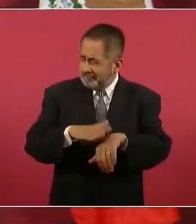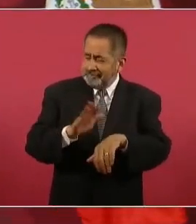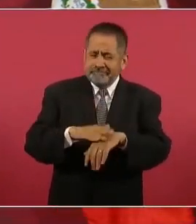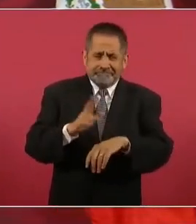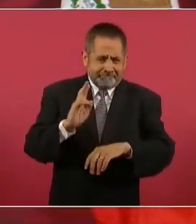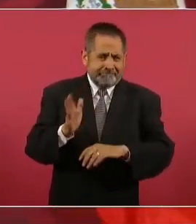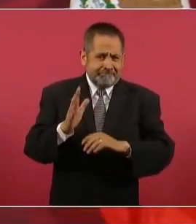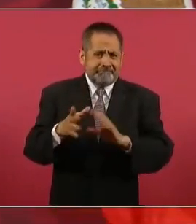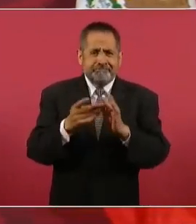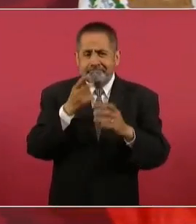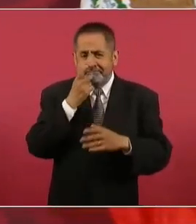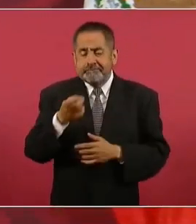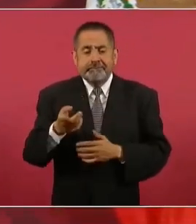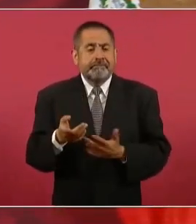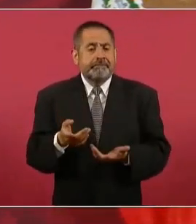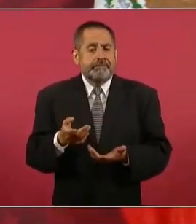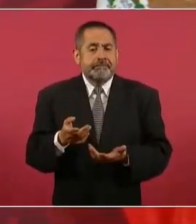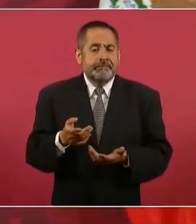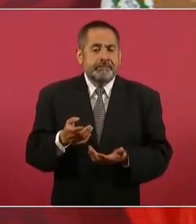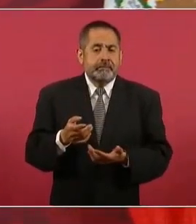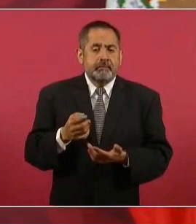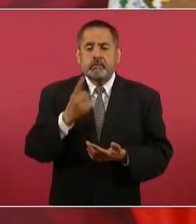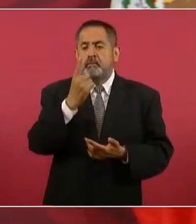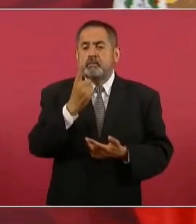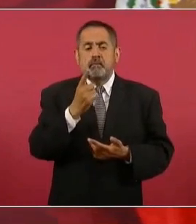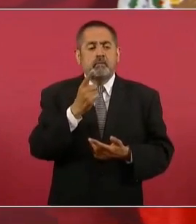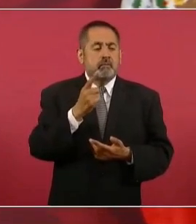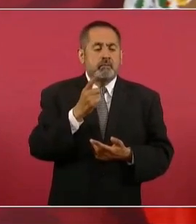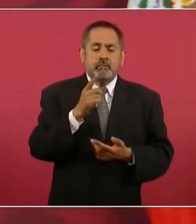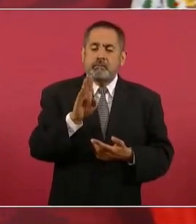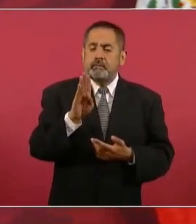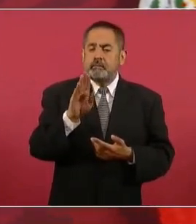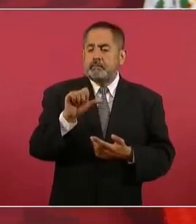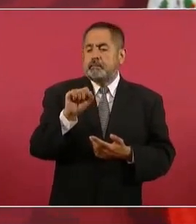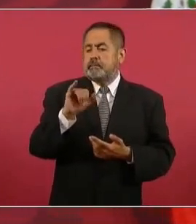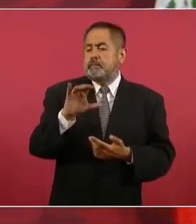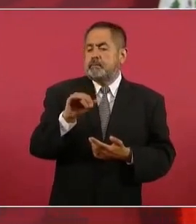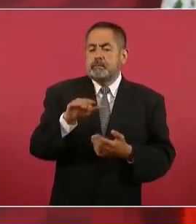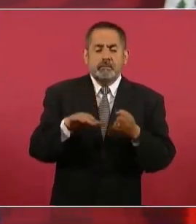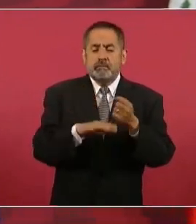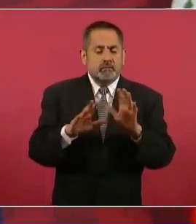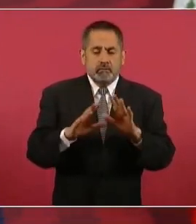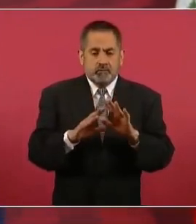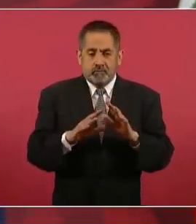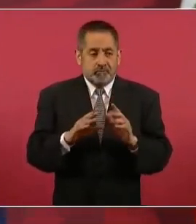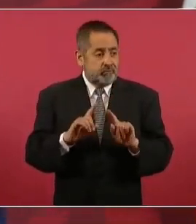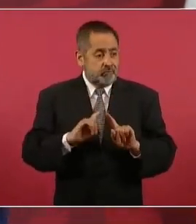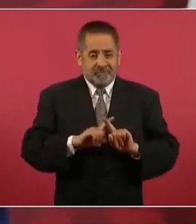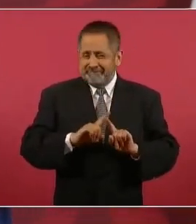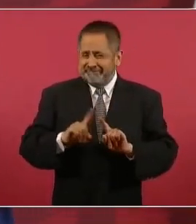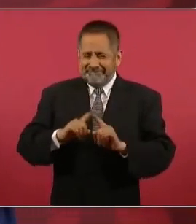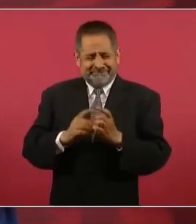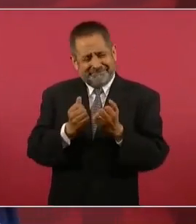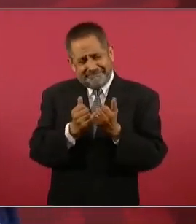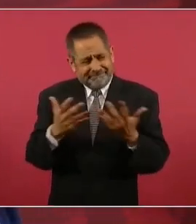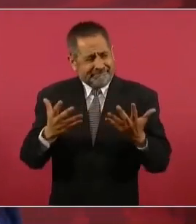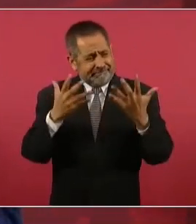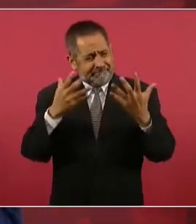que no se trata de un cuadro básico, sino de todos los medicamentos.